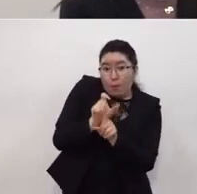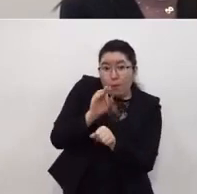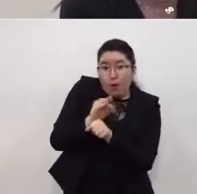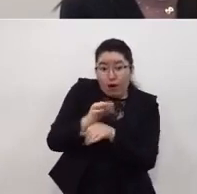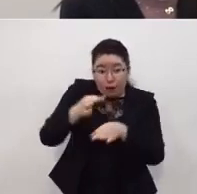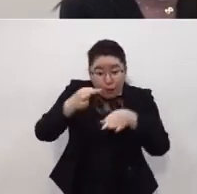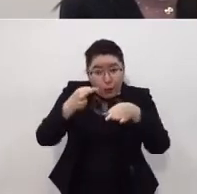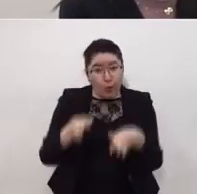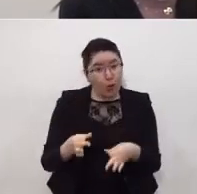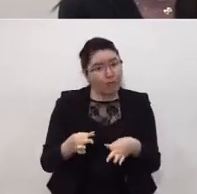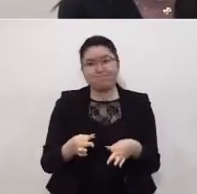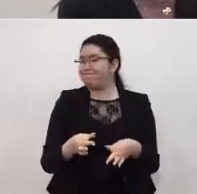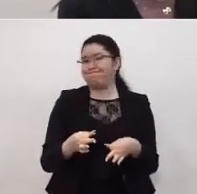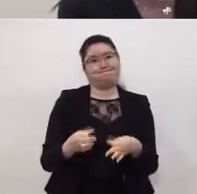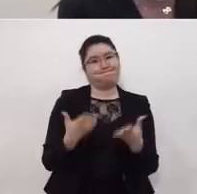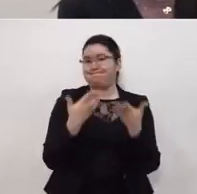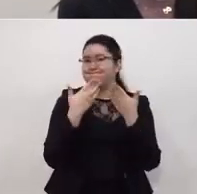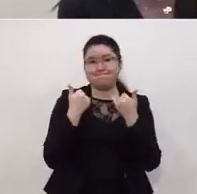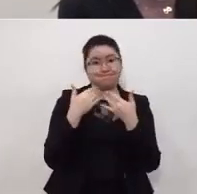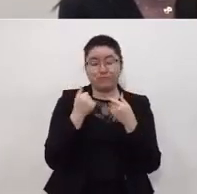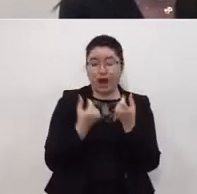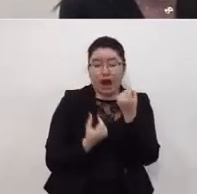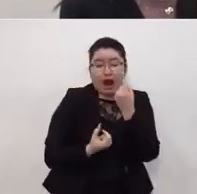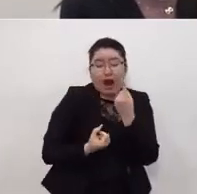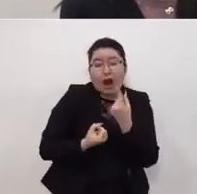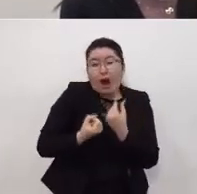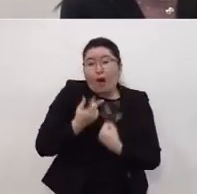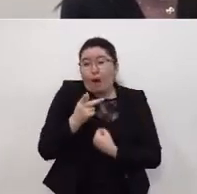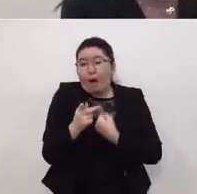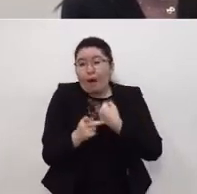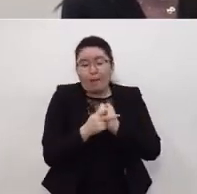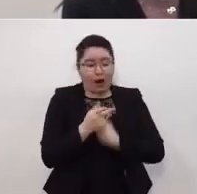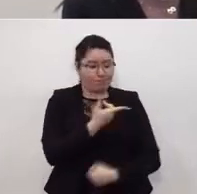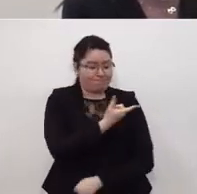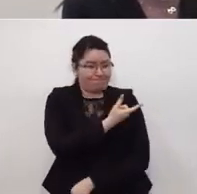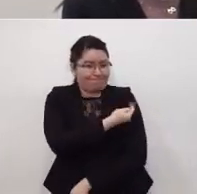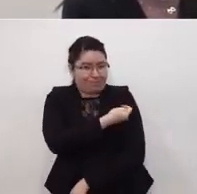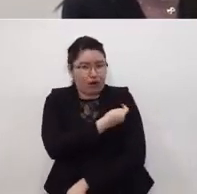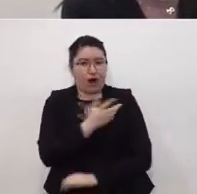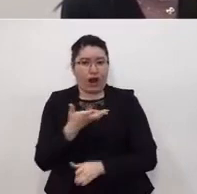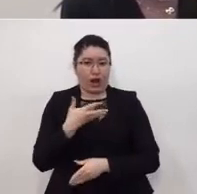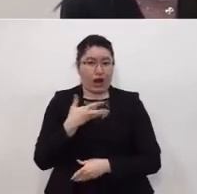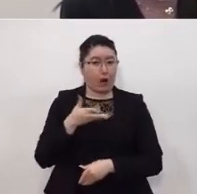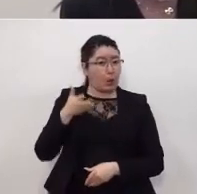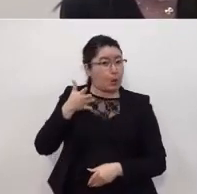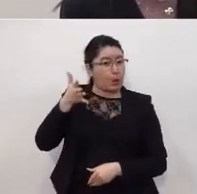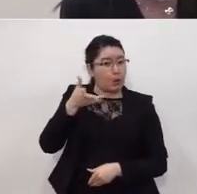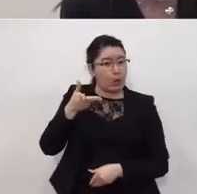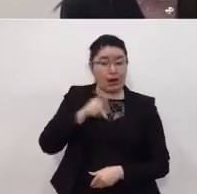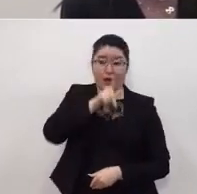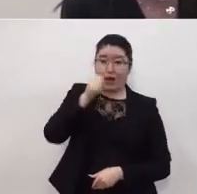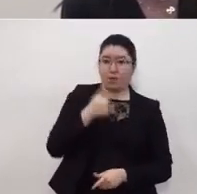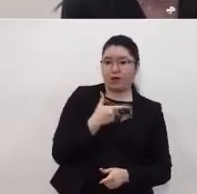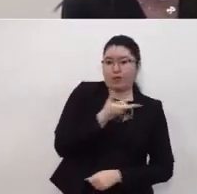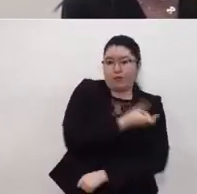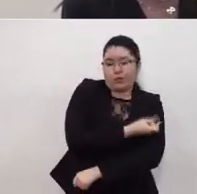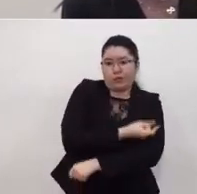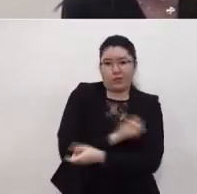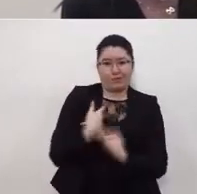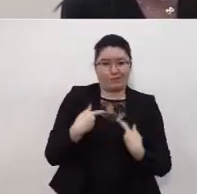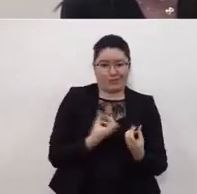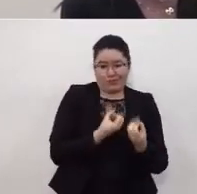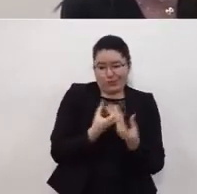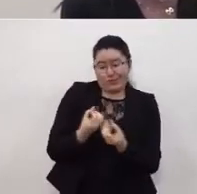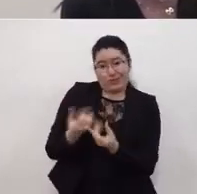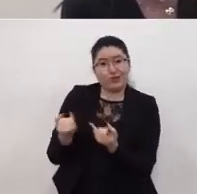Apenas algunos países del mundo empezaremos a tener vacunas y las empezaremos a aplicar próximamente, pero a pesar